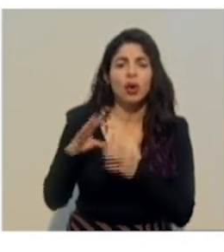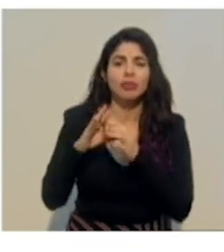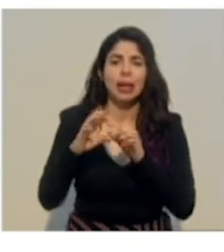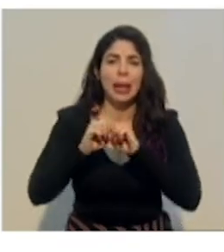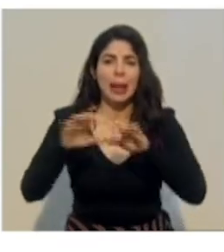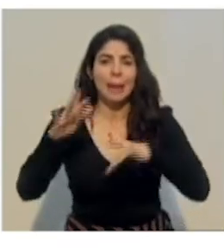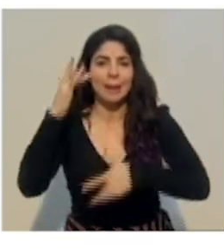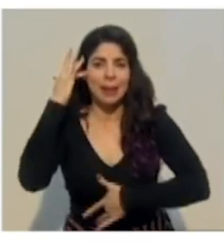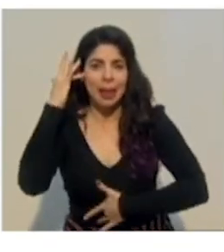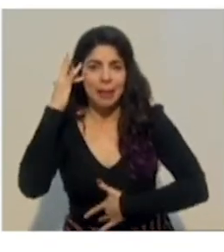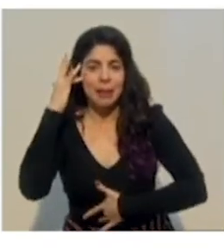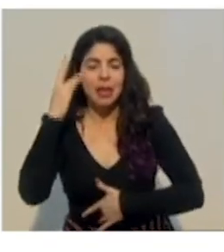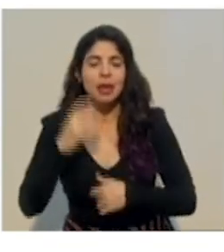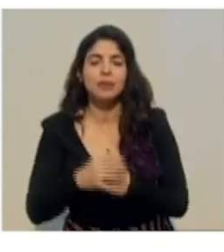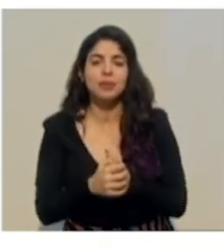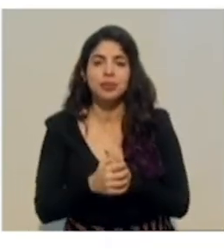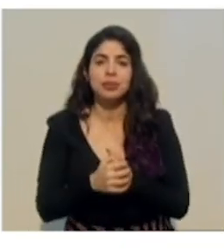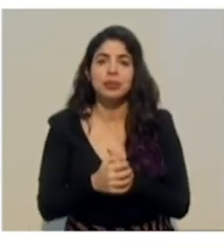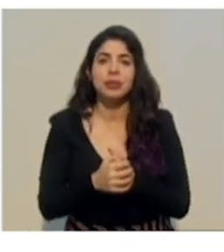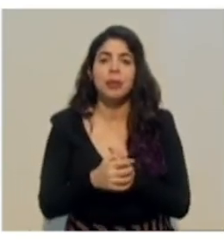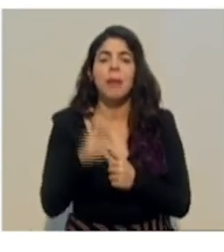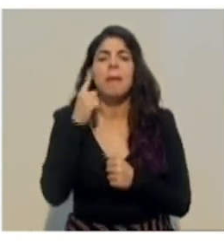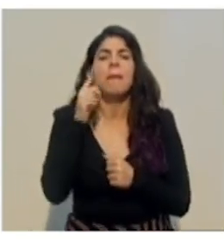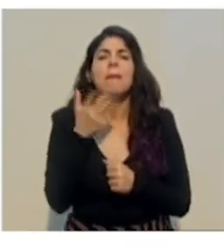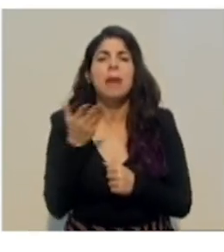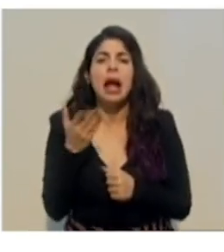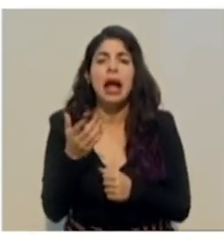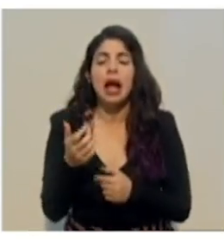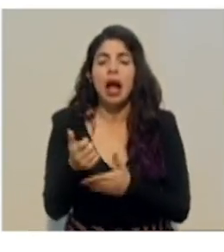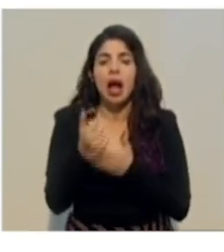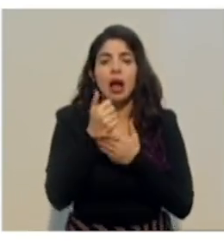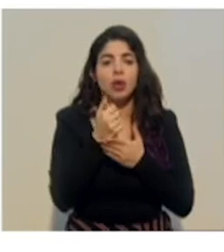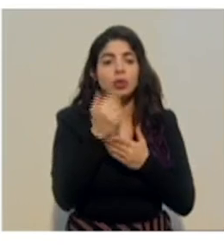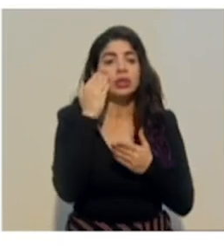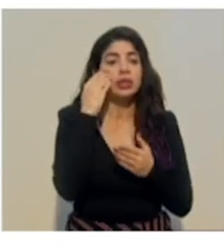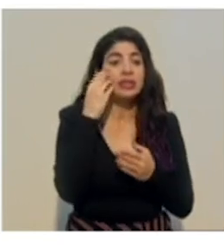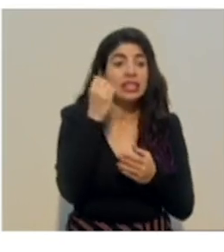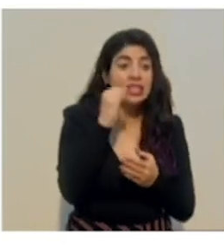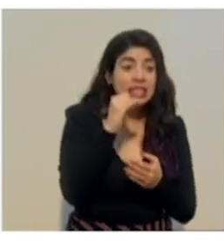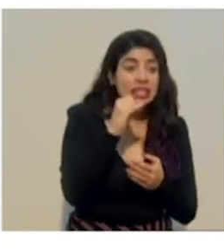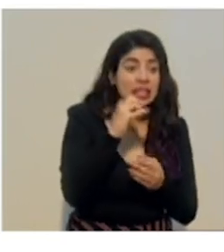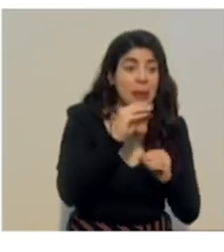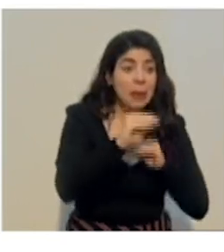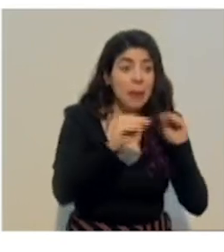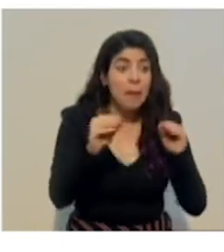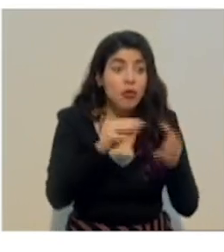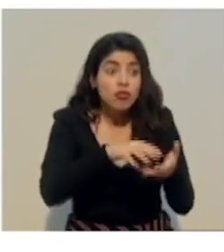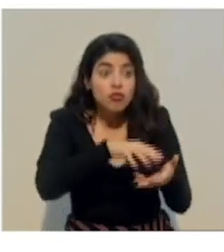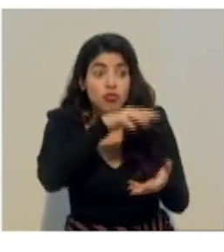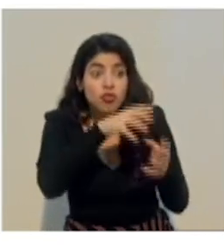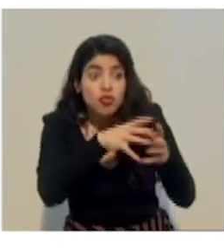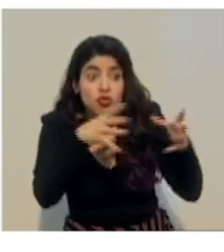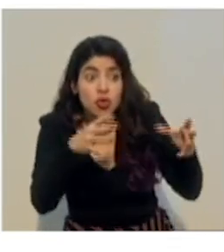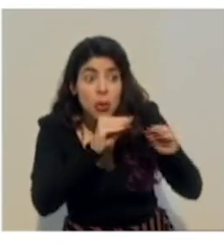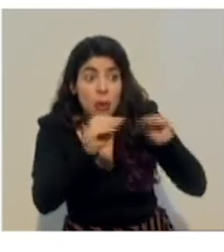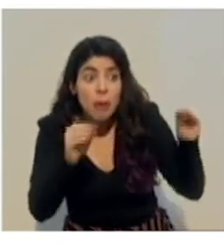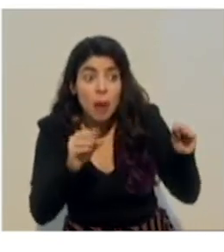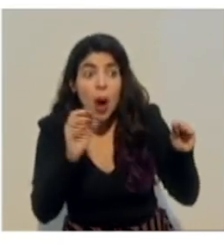para el incremento o no de la tasa de contagio en cada uno de los cantones.